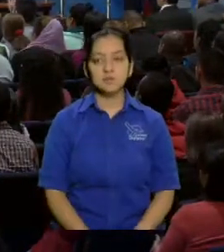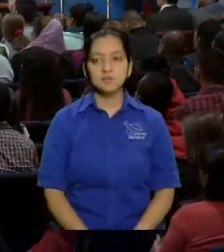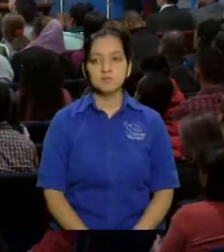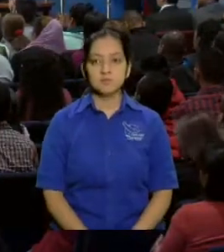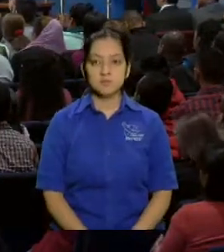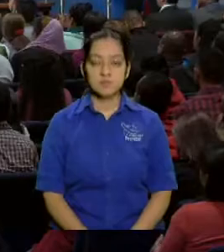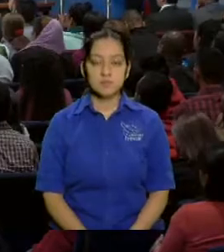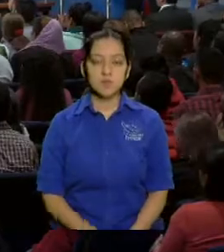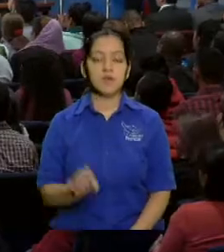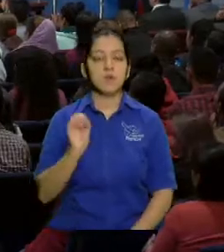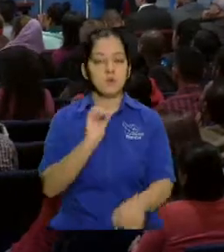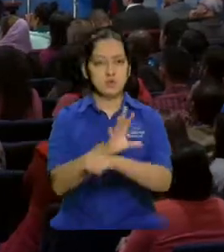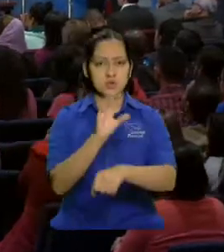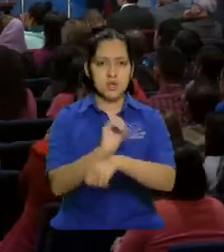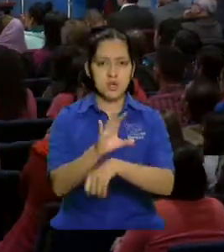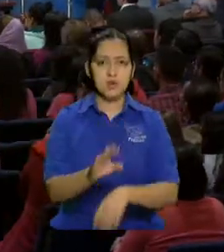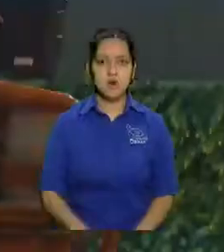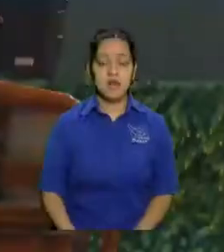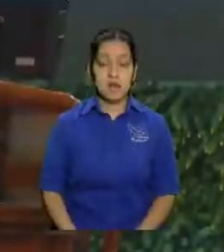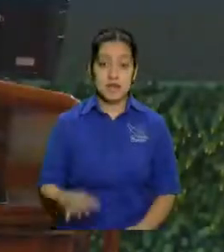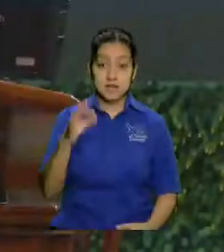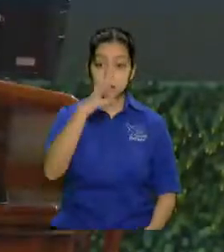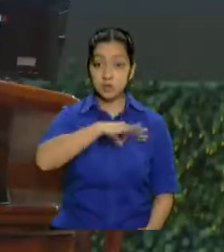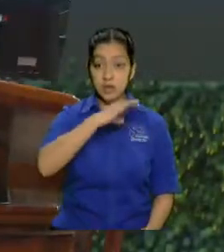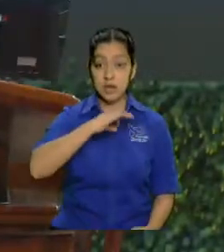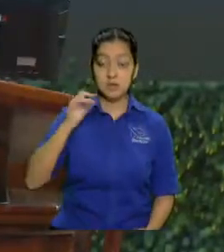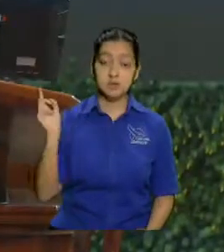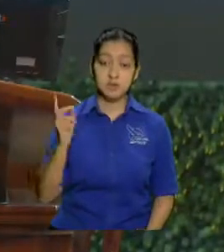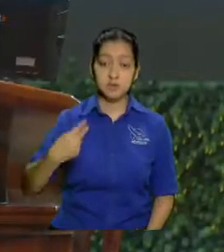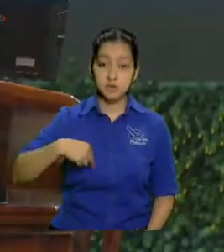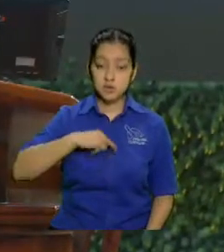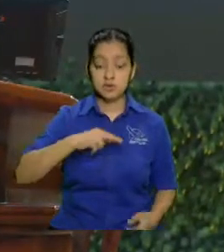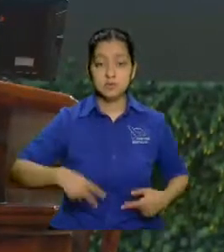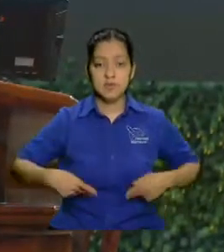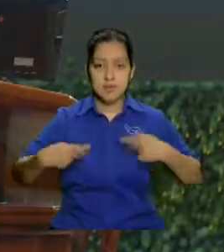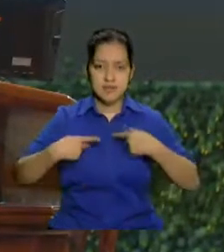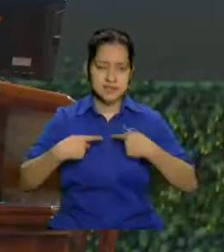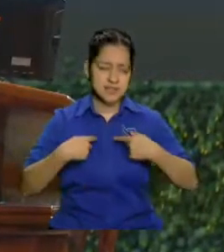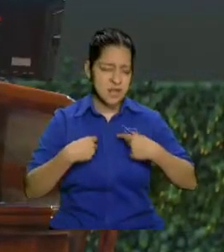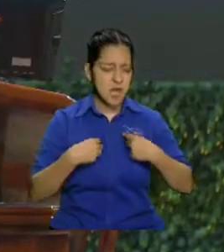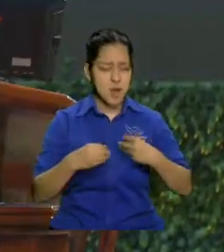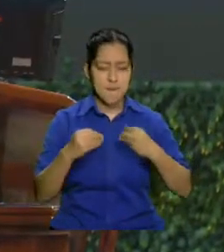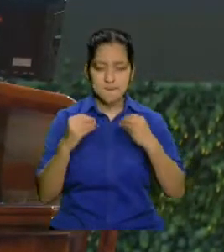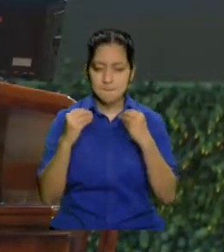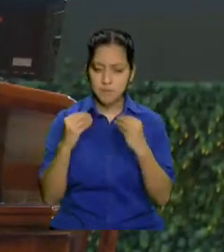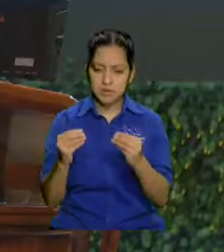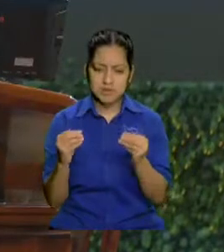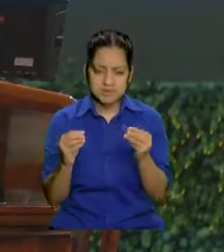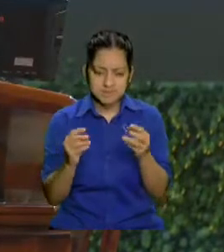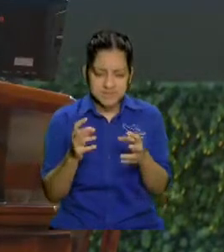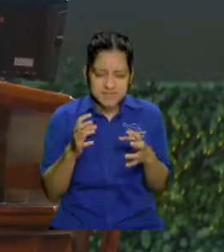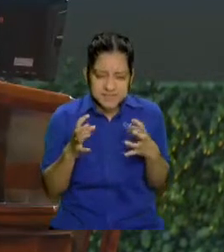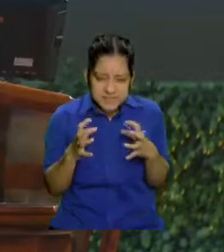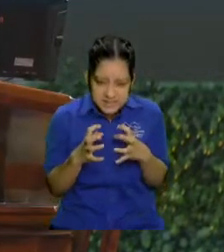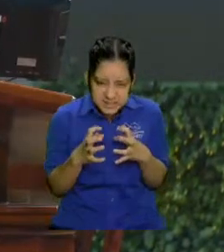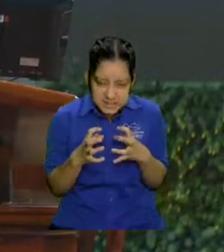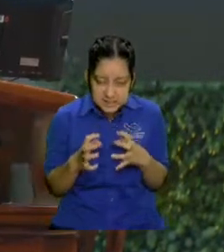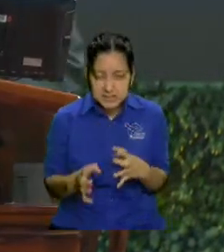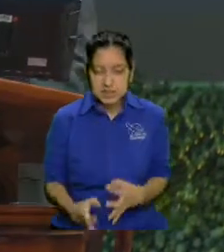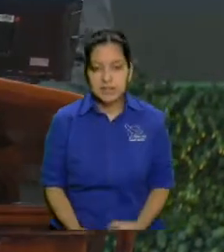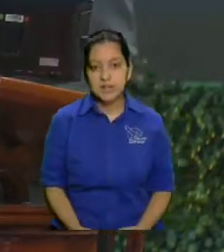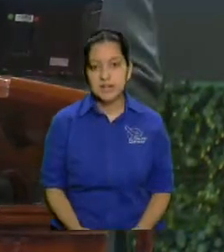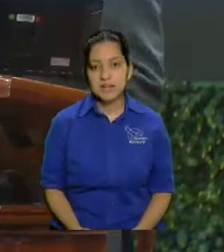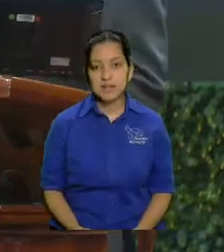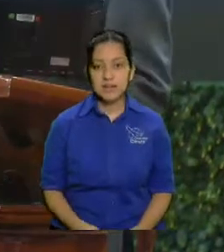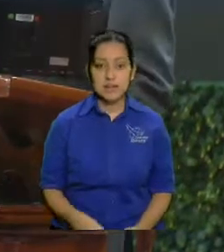la sociedad en que nosotros vivimos es muy estresante es demasiado estresante y a veces nosotros